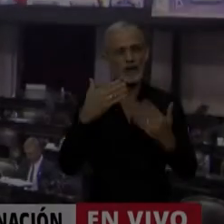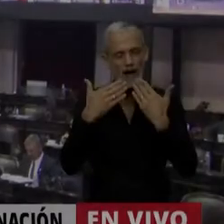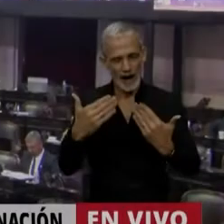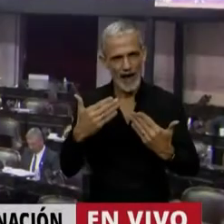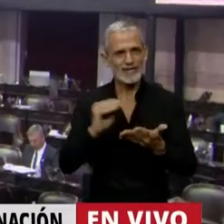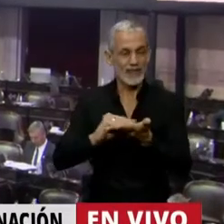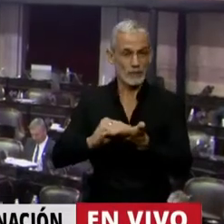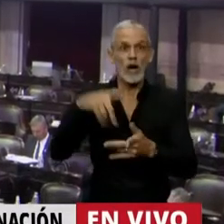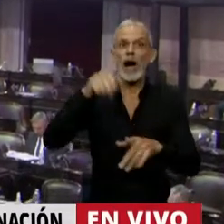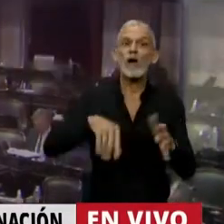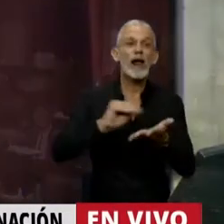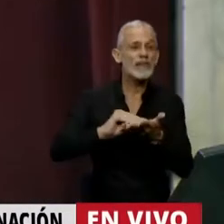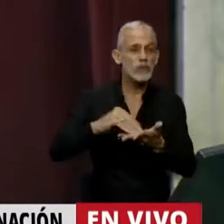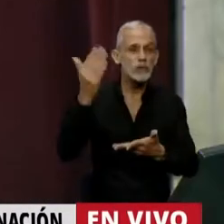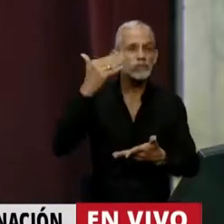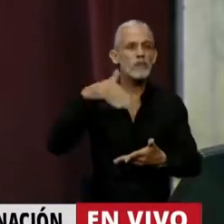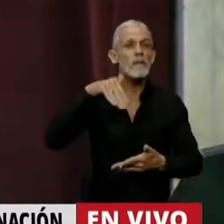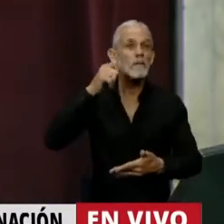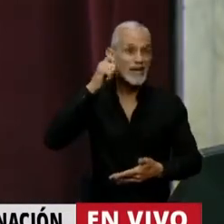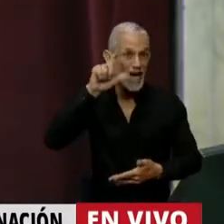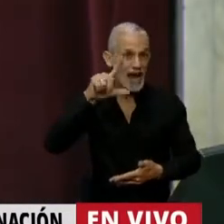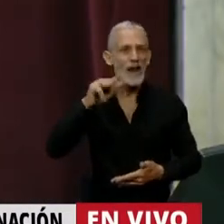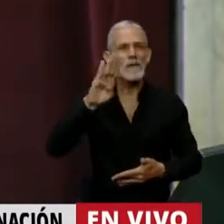En el uso de la palabra, el diputado Miguel Base.